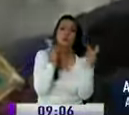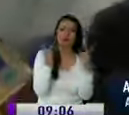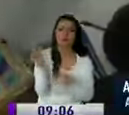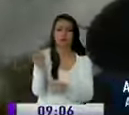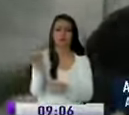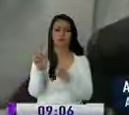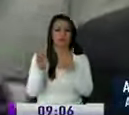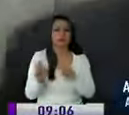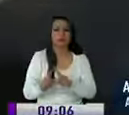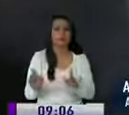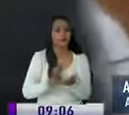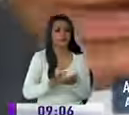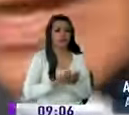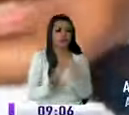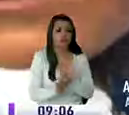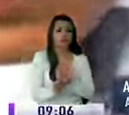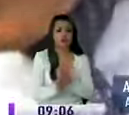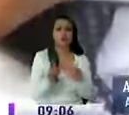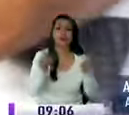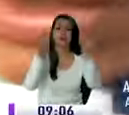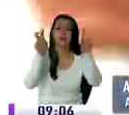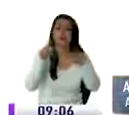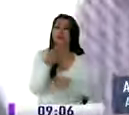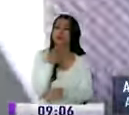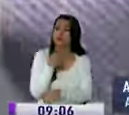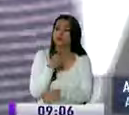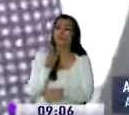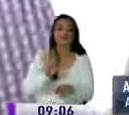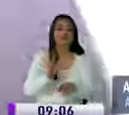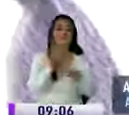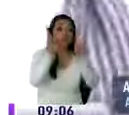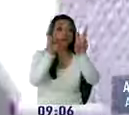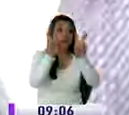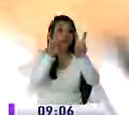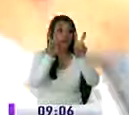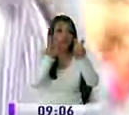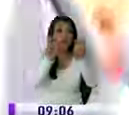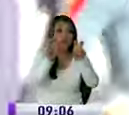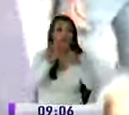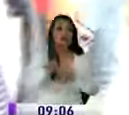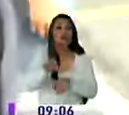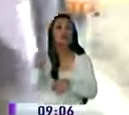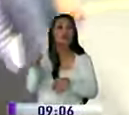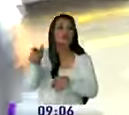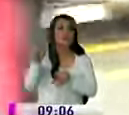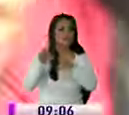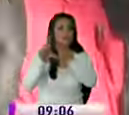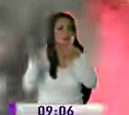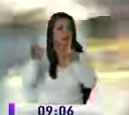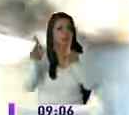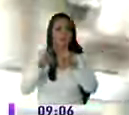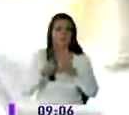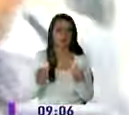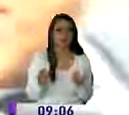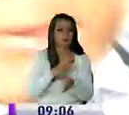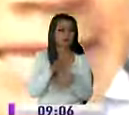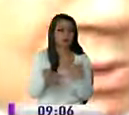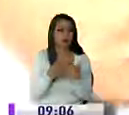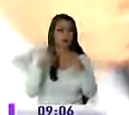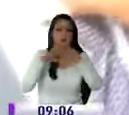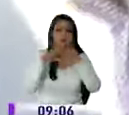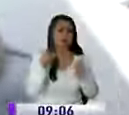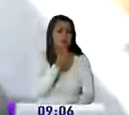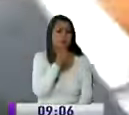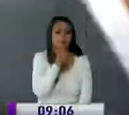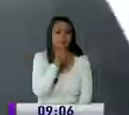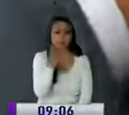son temas déjenme pasar estos son temas de no, pues son temas entre terceros en todo son cuentas de compañías privadas